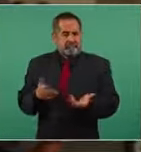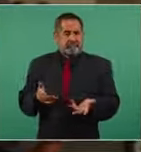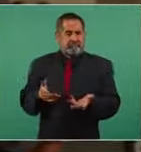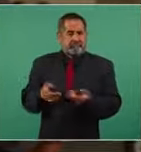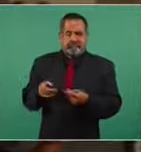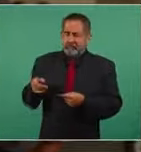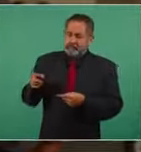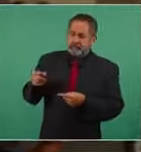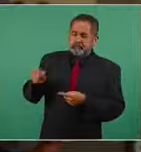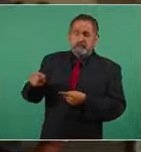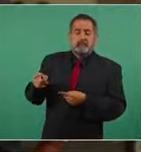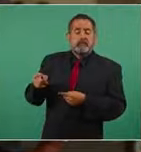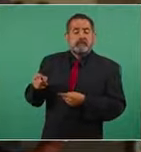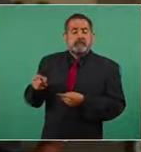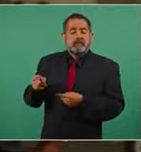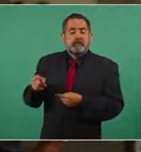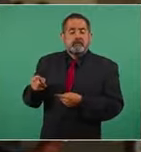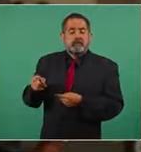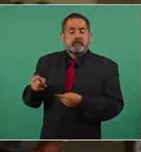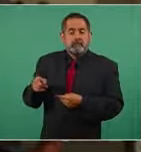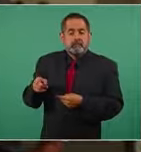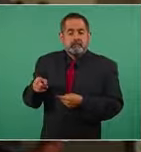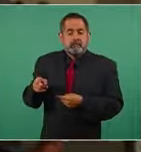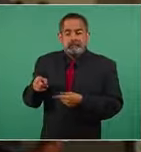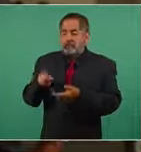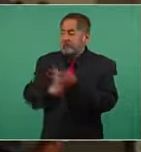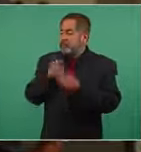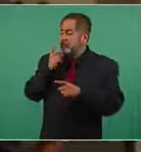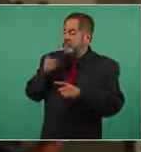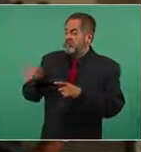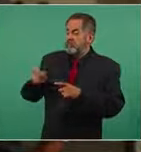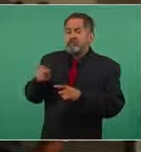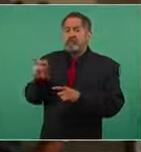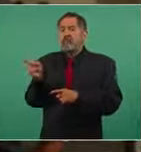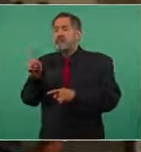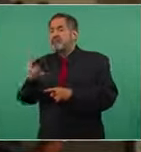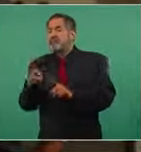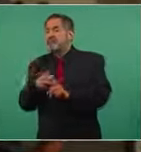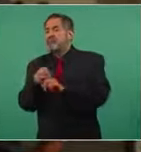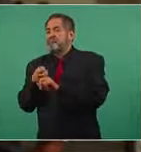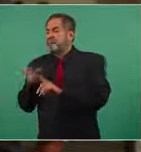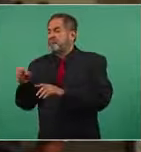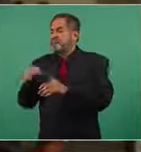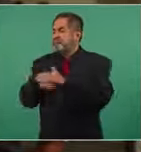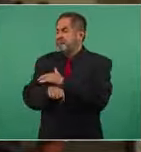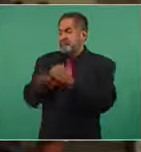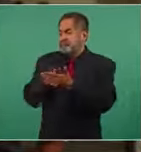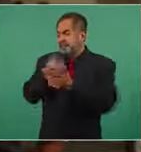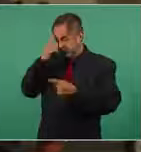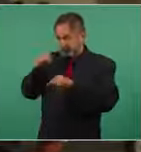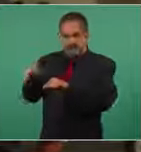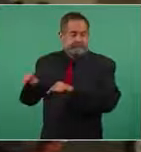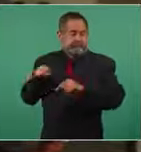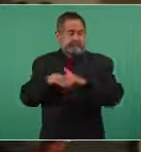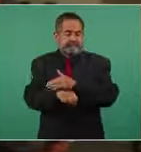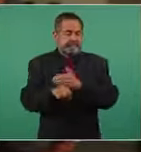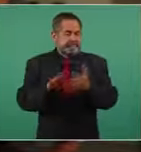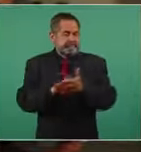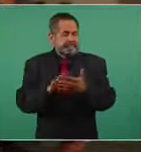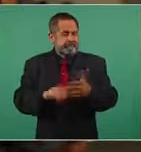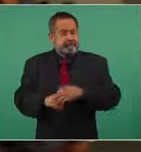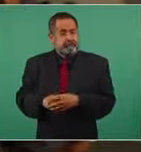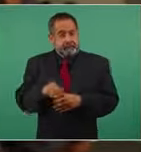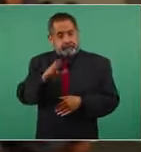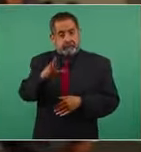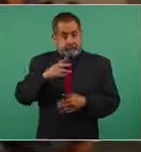por privación ilegal de la libertad tuve acceso por fin a los expedientes